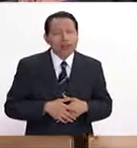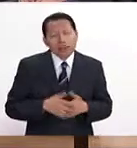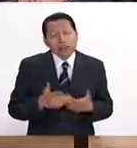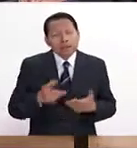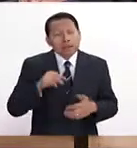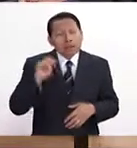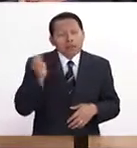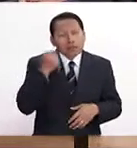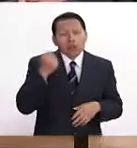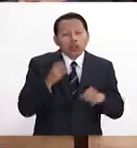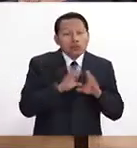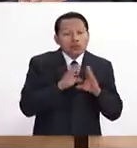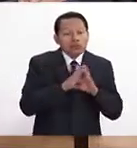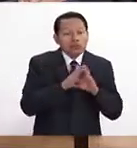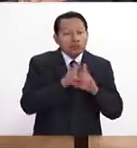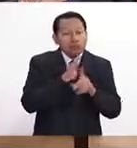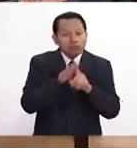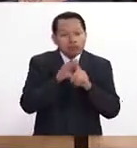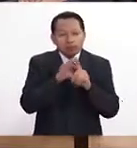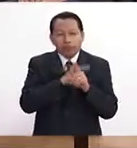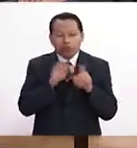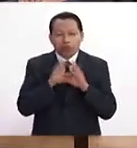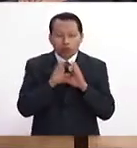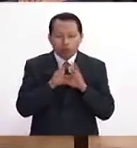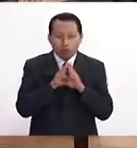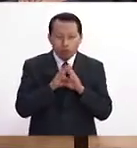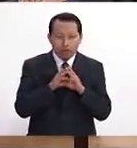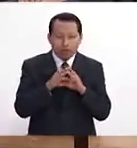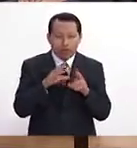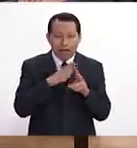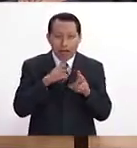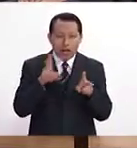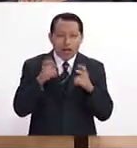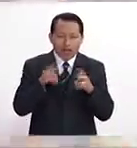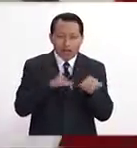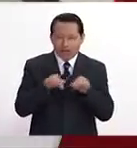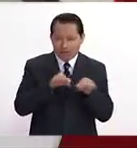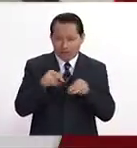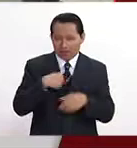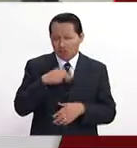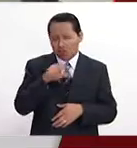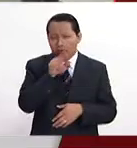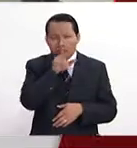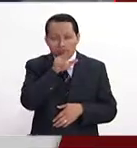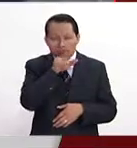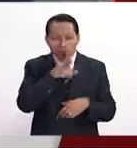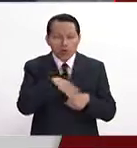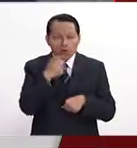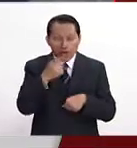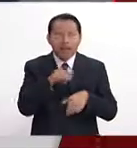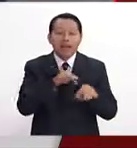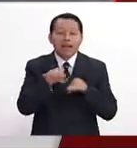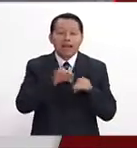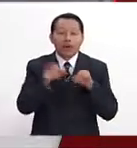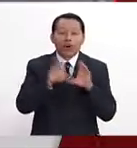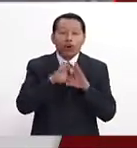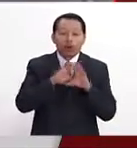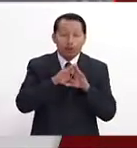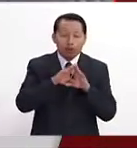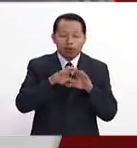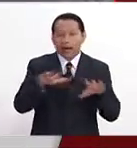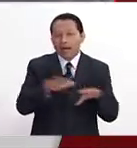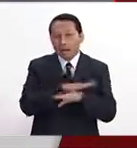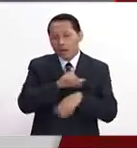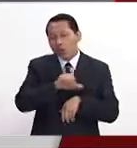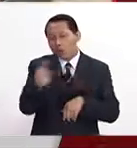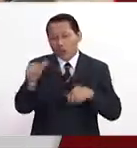puede tender a parecer que está robando trabajos, pero realmente yo no me preocupo por eso porque los trabajos van a emigrar a otras